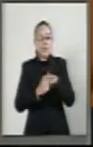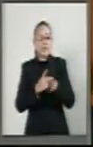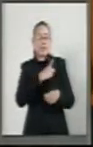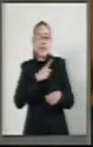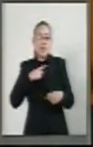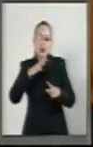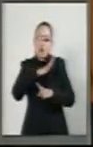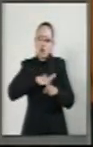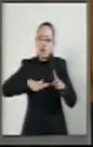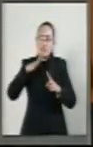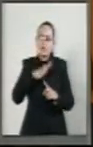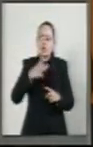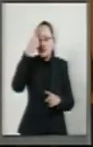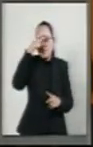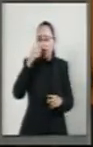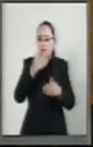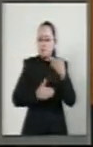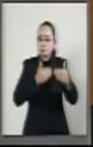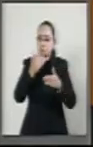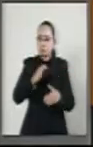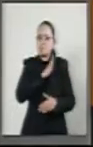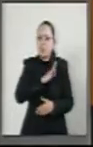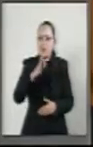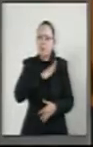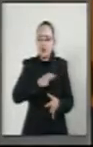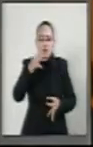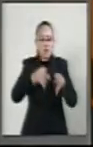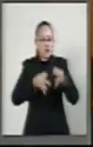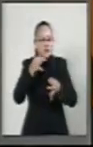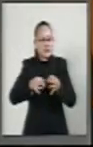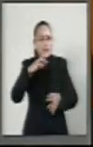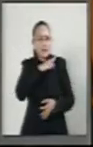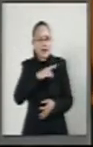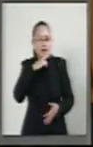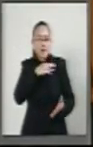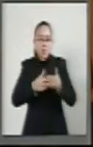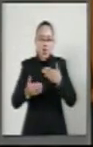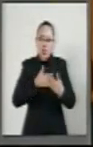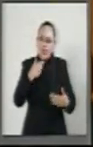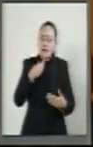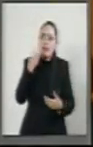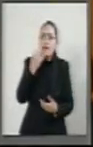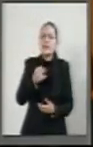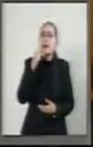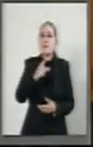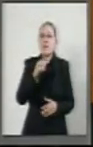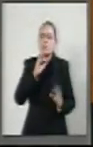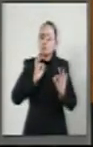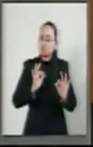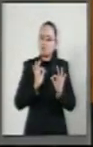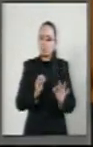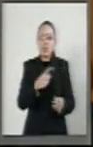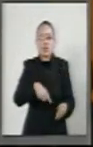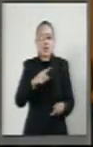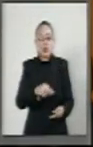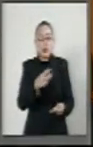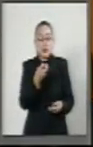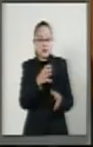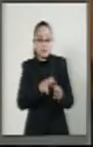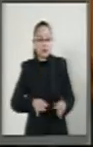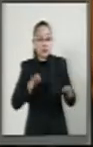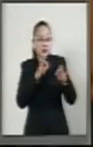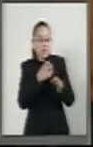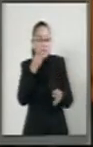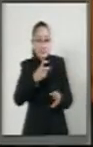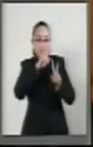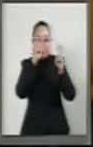idóneas para que sea posible una justicia pronta, moderna, expedita y es ahí donde radica el valor del asunto